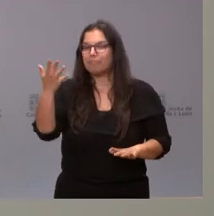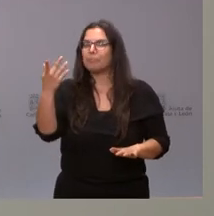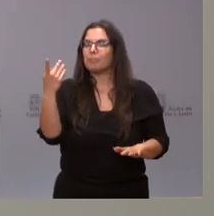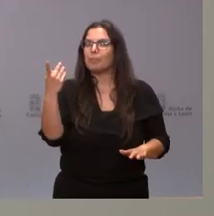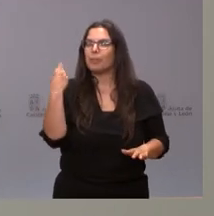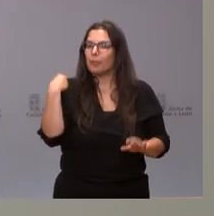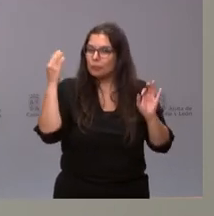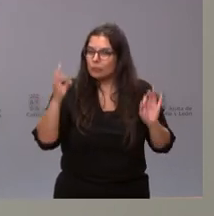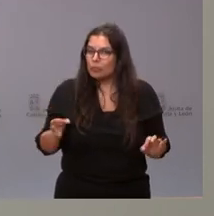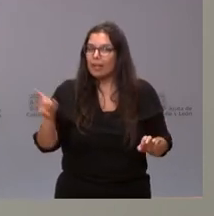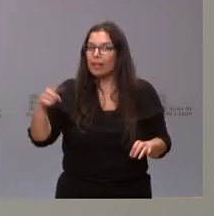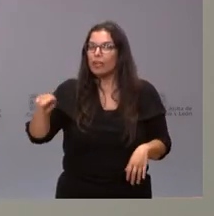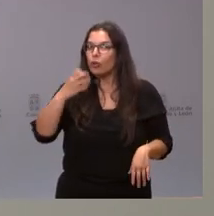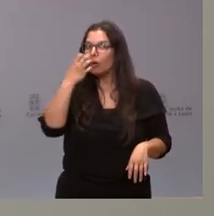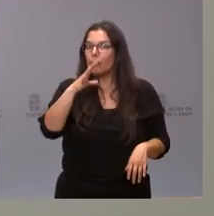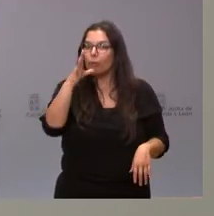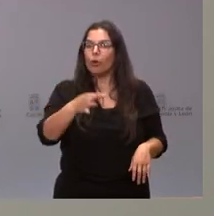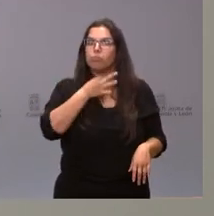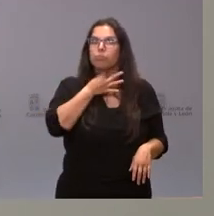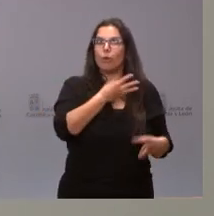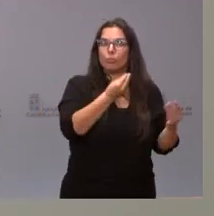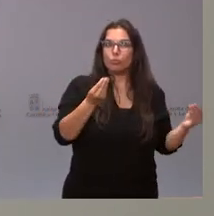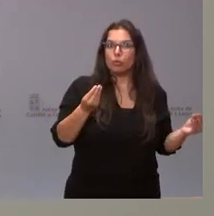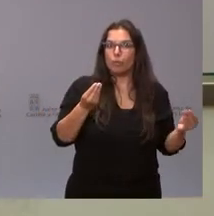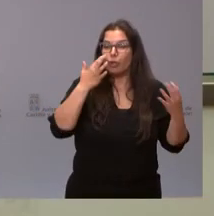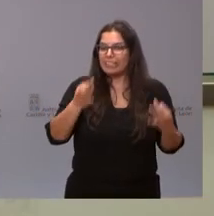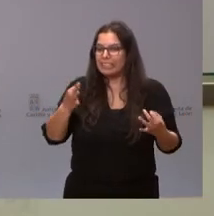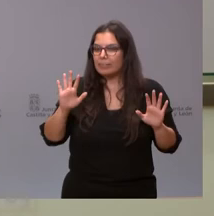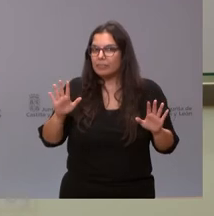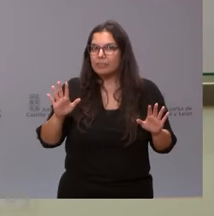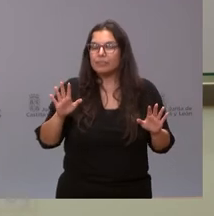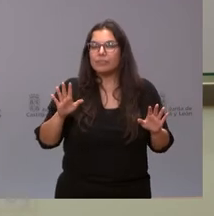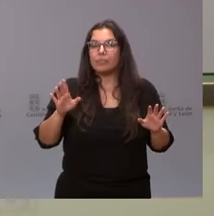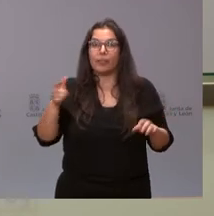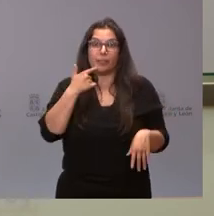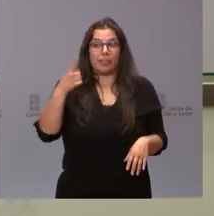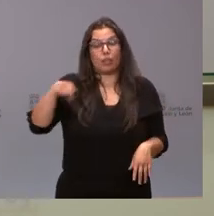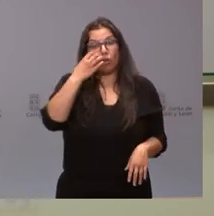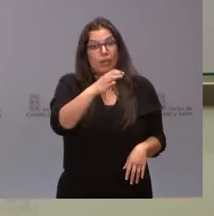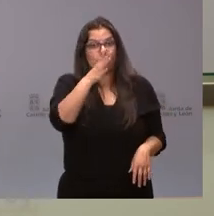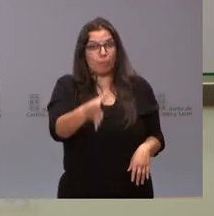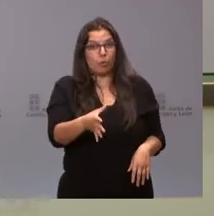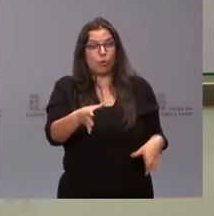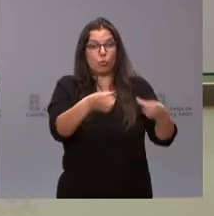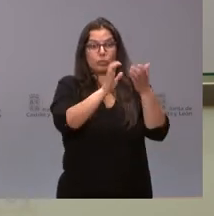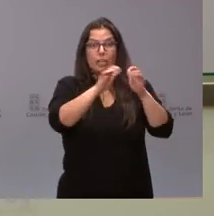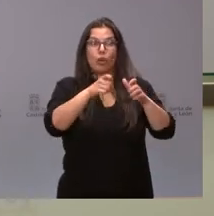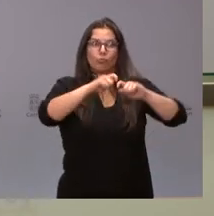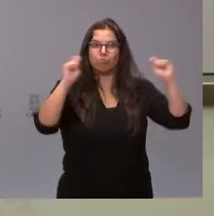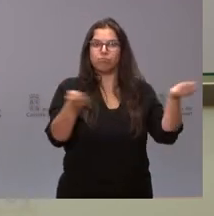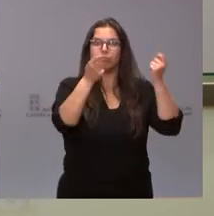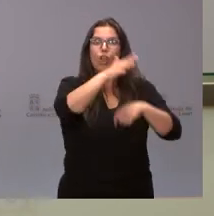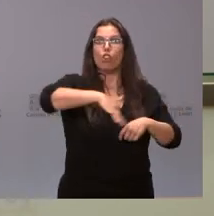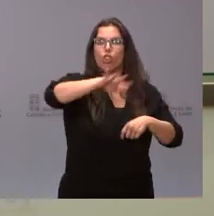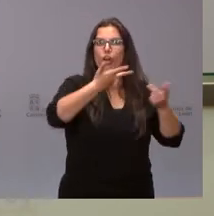La pregunta era que se quejaban del número de ahogamientos, pero la pregunta exactamente era… La que se quejan de que la Junta haya publicado las zonas de